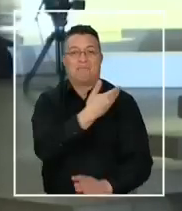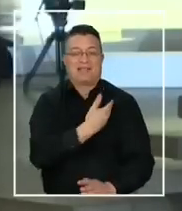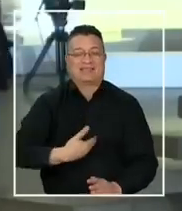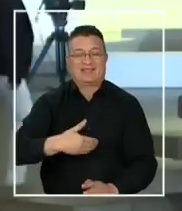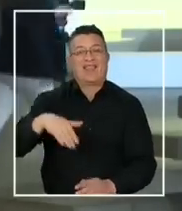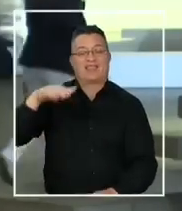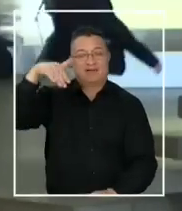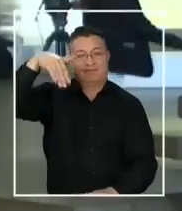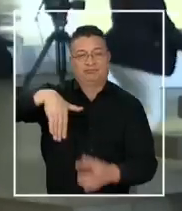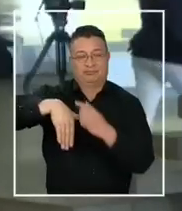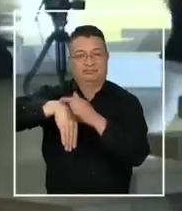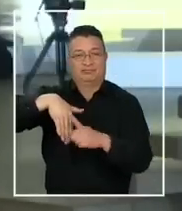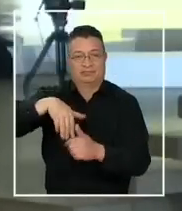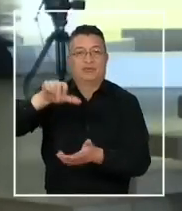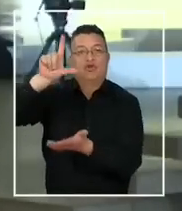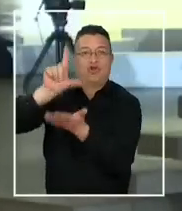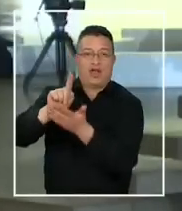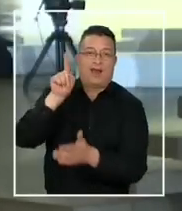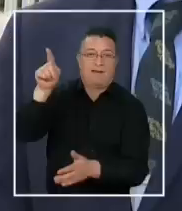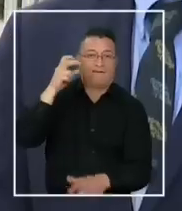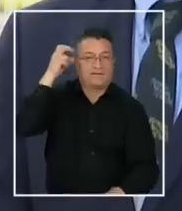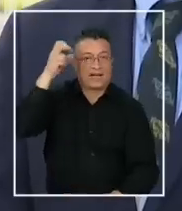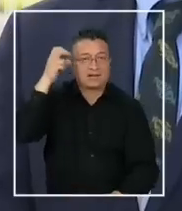el presidente de Brasil, Luis Ignacio Lula da Silva.